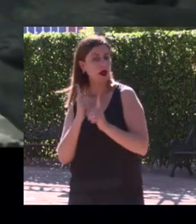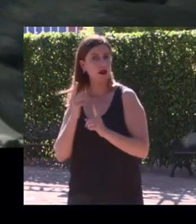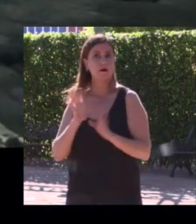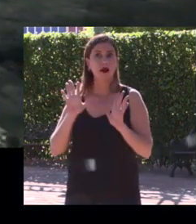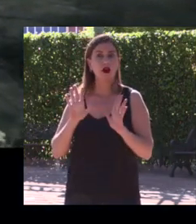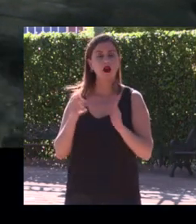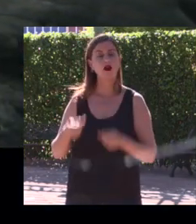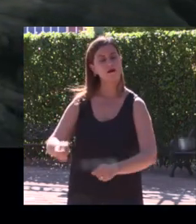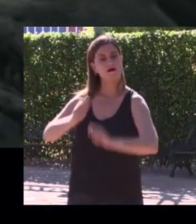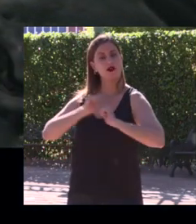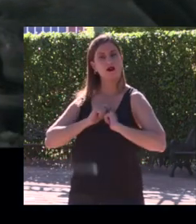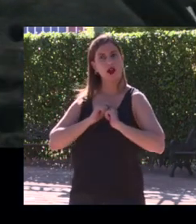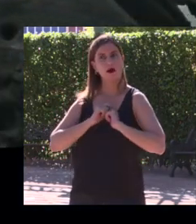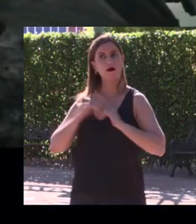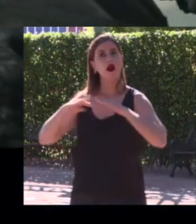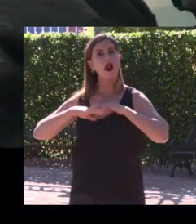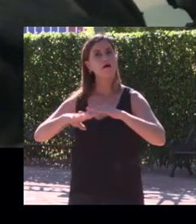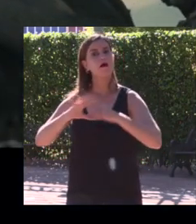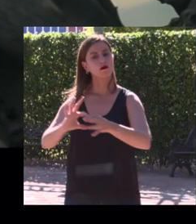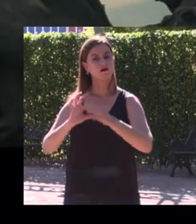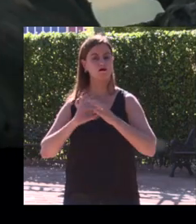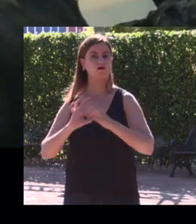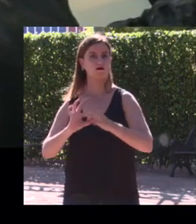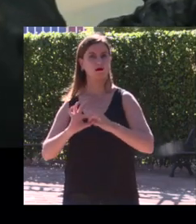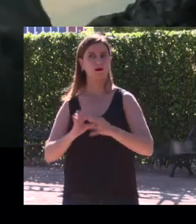pero era lo que me mantenía en contacto con el mar